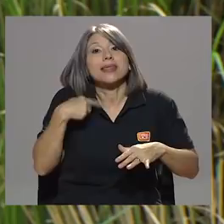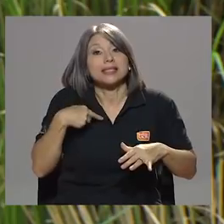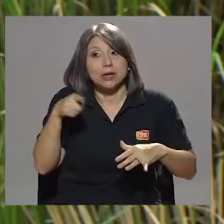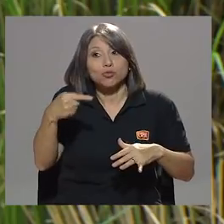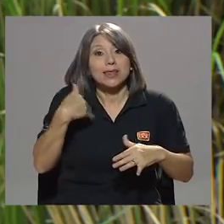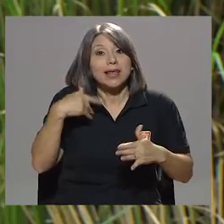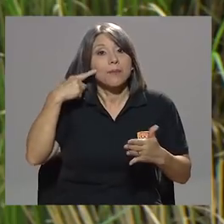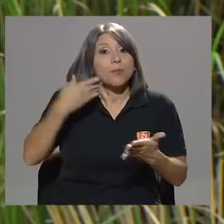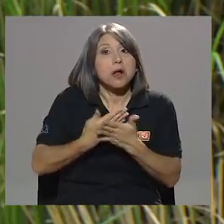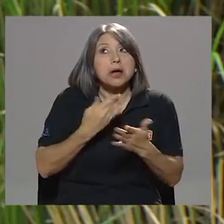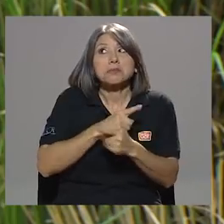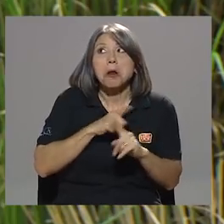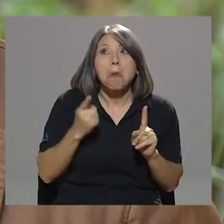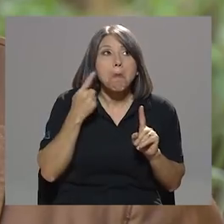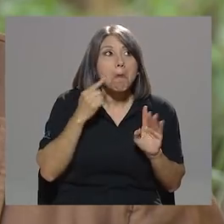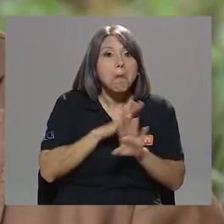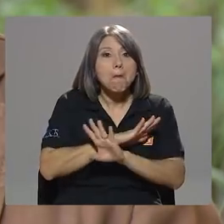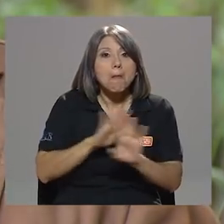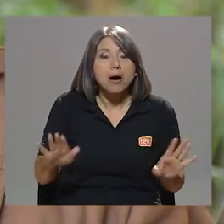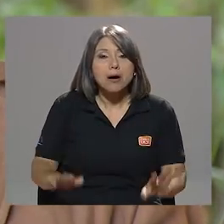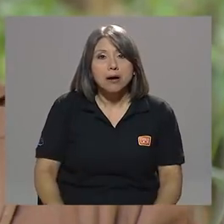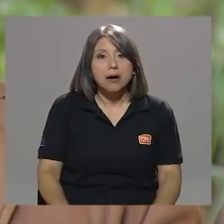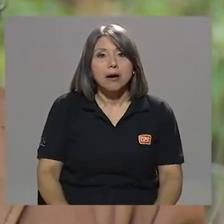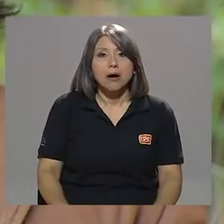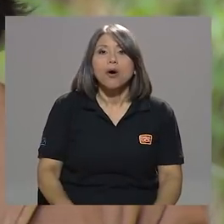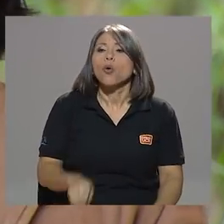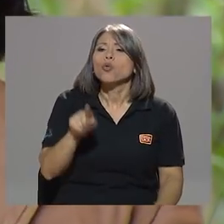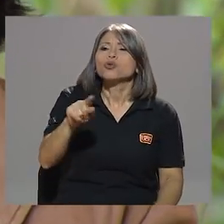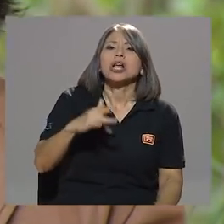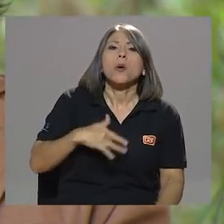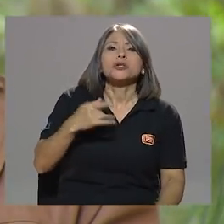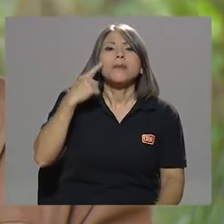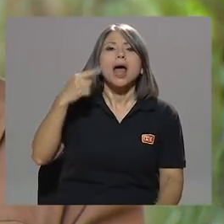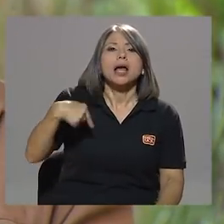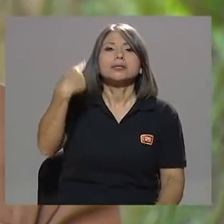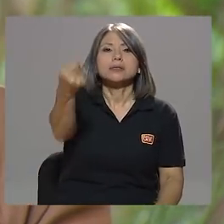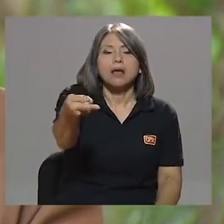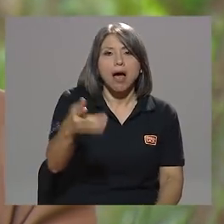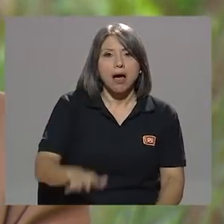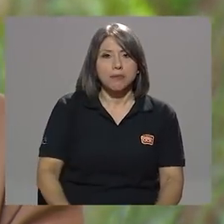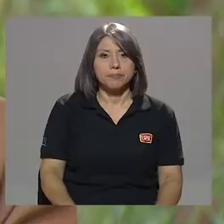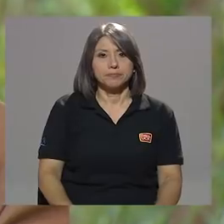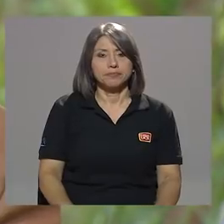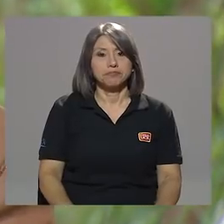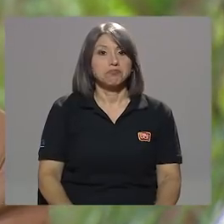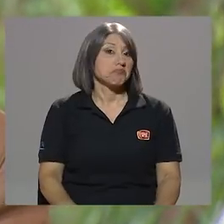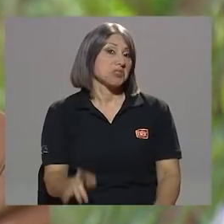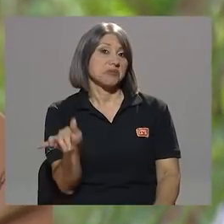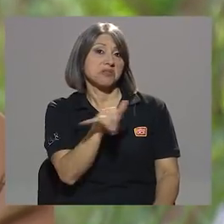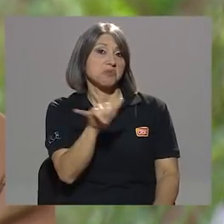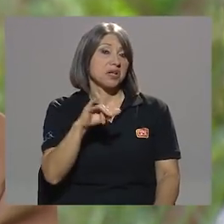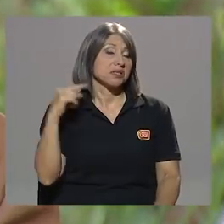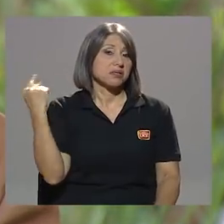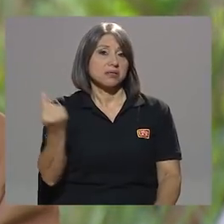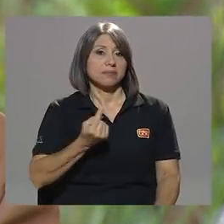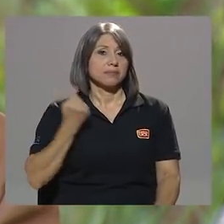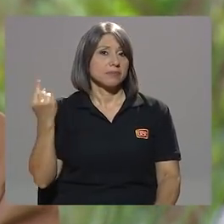no aparecen ni en el firmamento? ¿Cómo se ve usted hacia adelante? Igual que siempre,